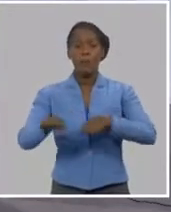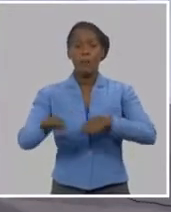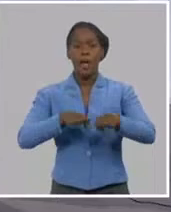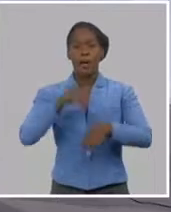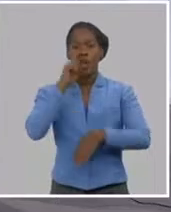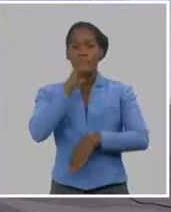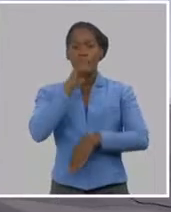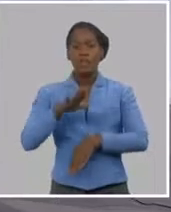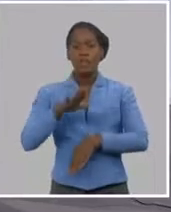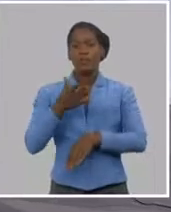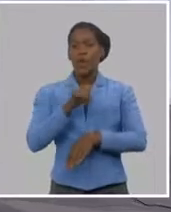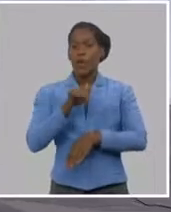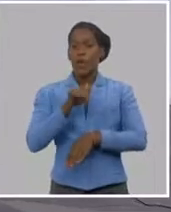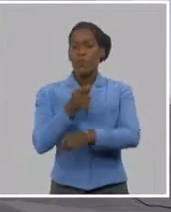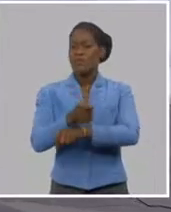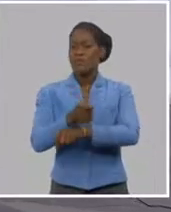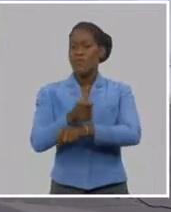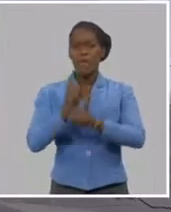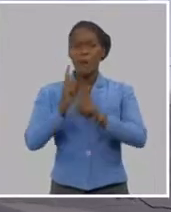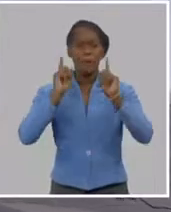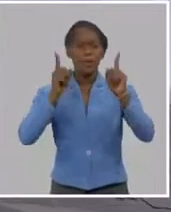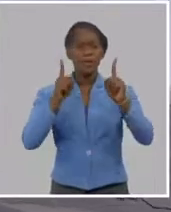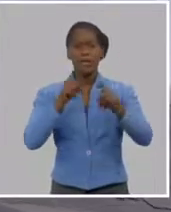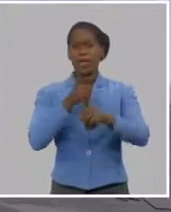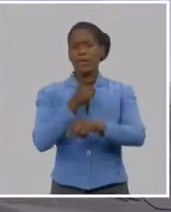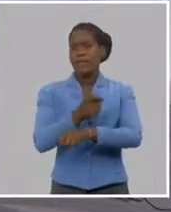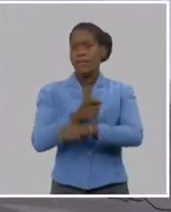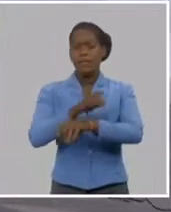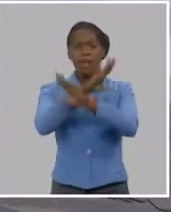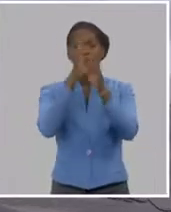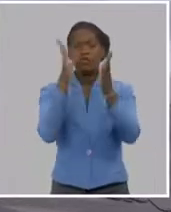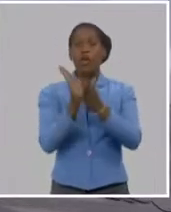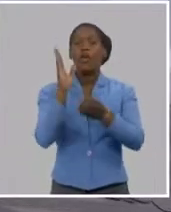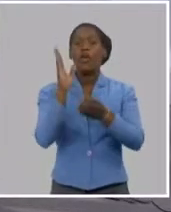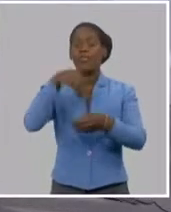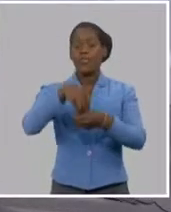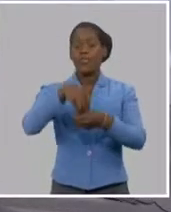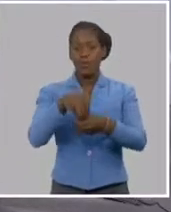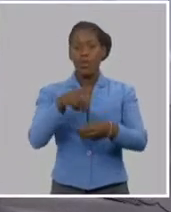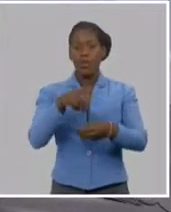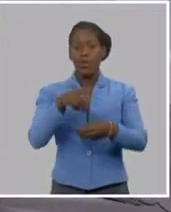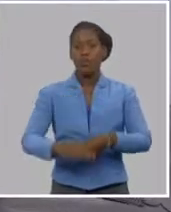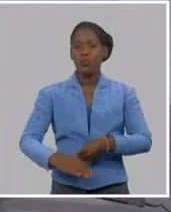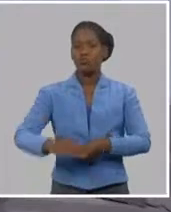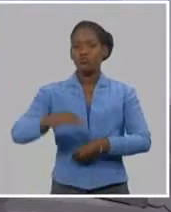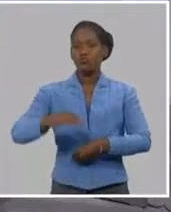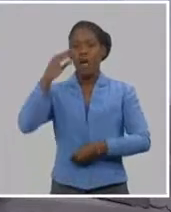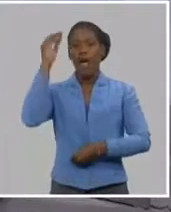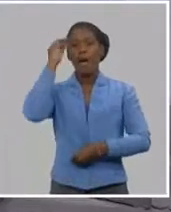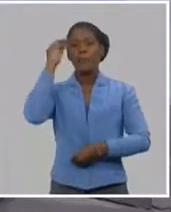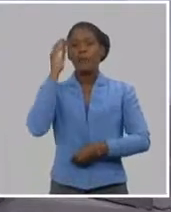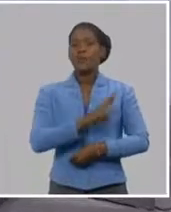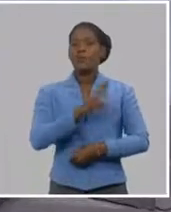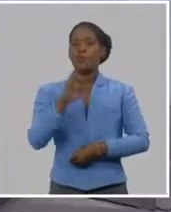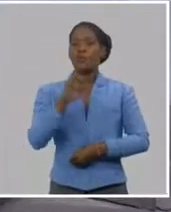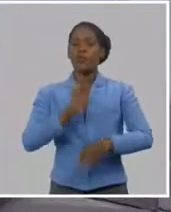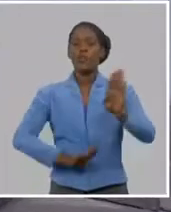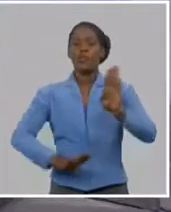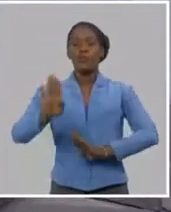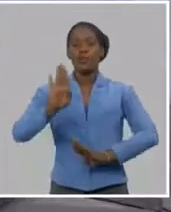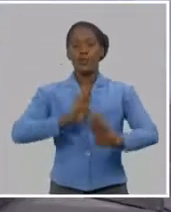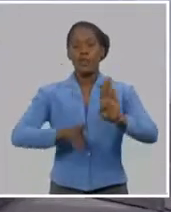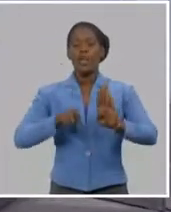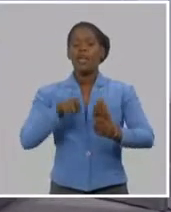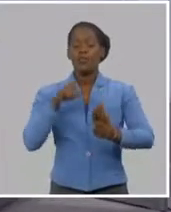política, de la formación ciudadana, y que en el centro del proceso de educación está la figura de Martí y está la